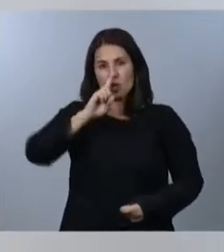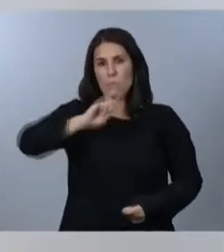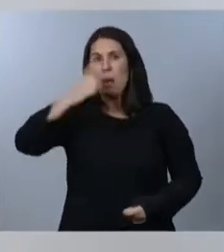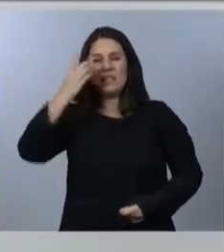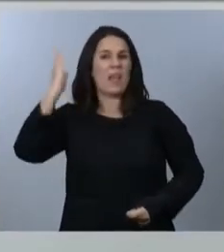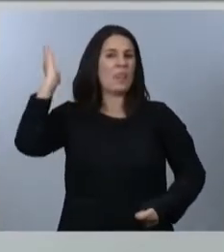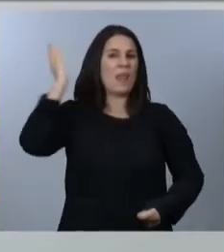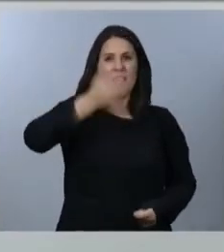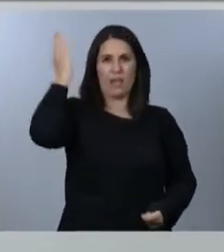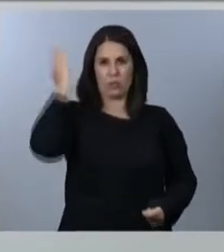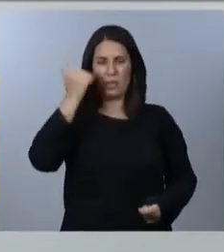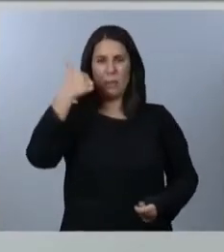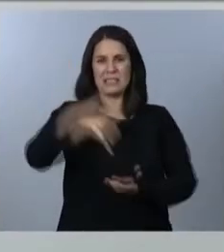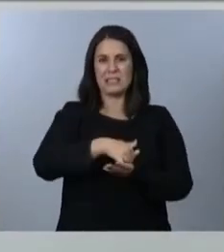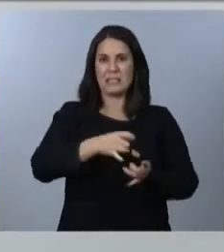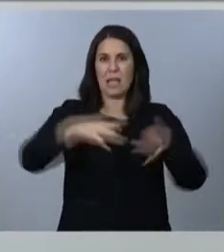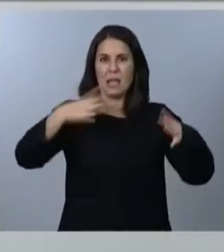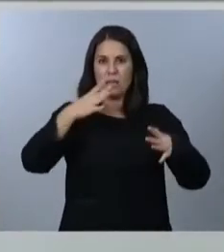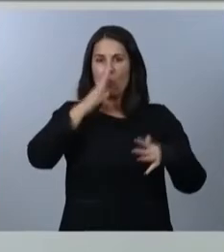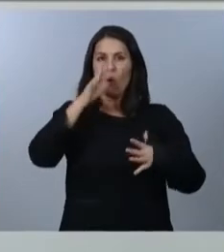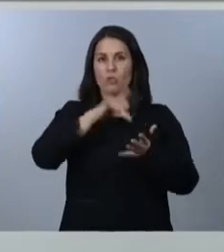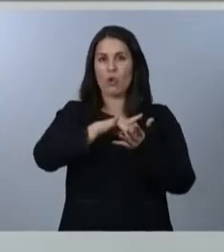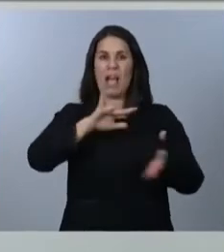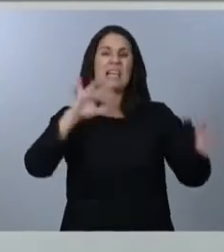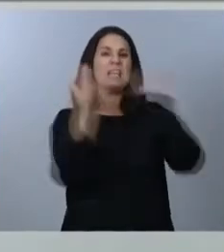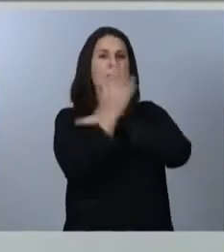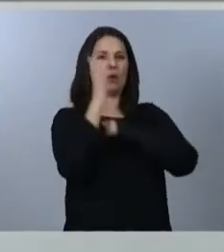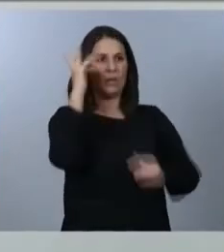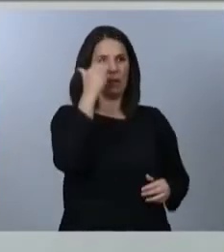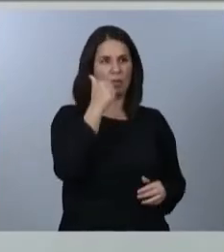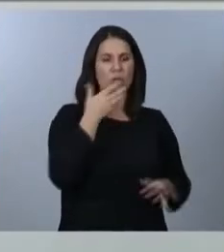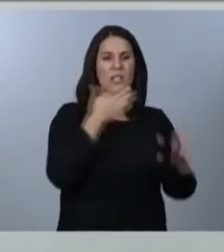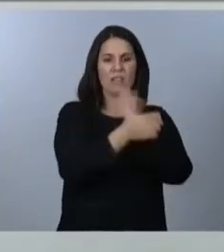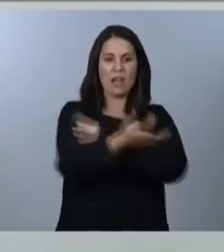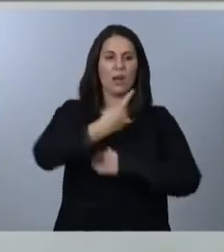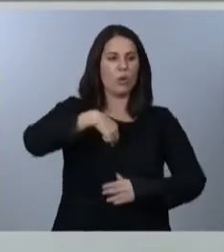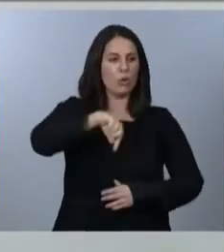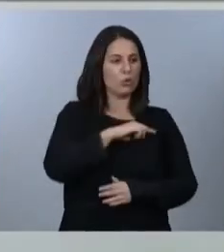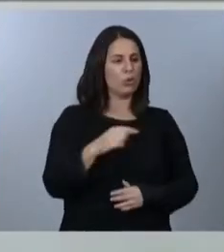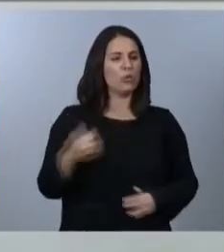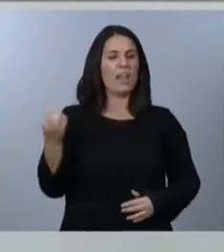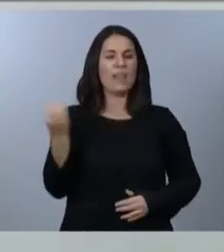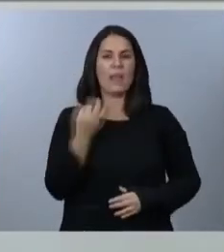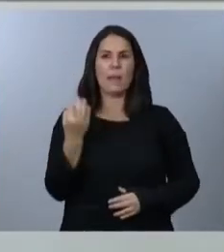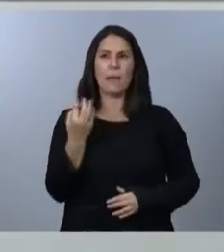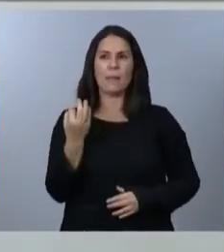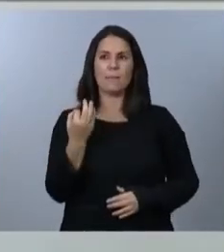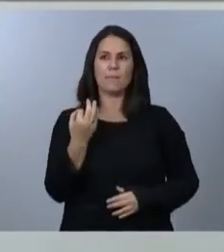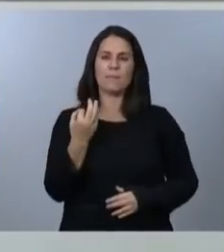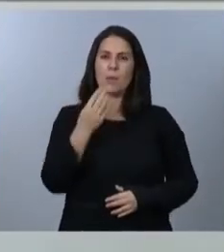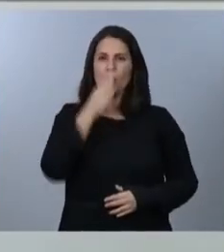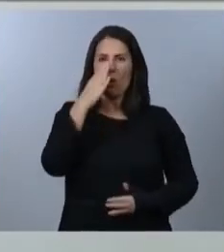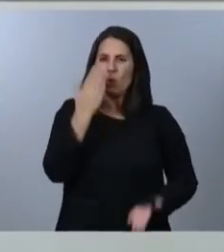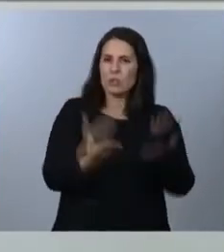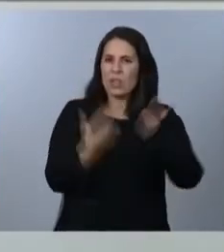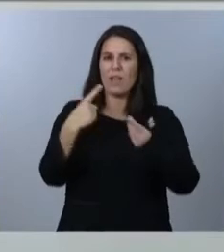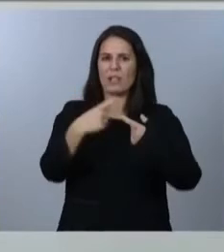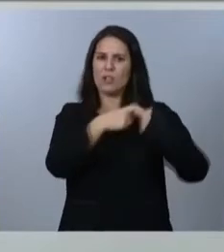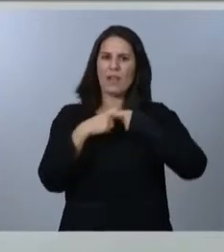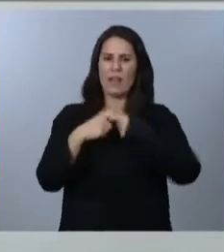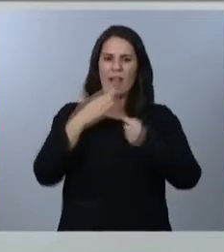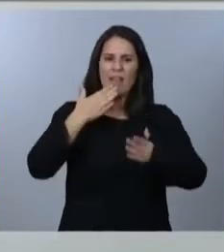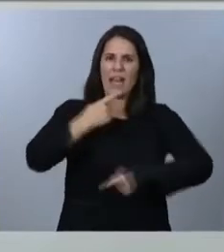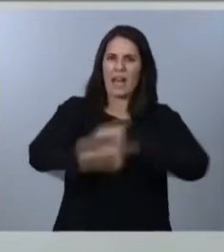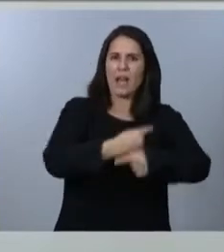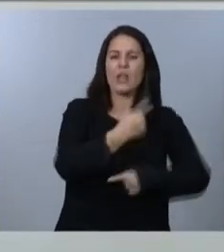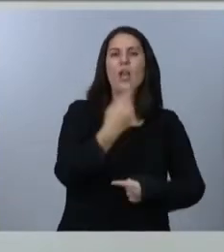más vulnerables a los efectos del cambio climático, con lo cual tenemos, no solamente por una cuestión de justicia, de solidaridad intergeneracional, sino también